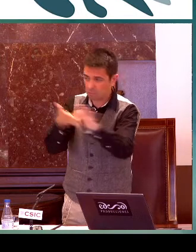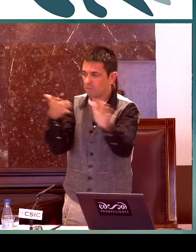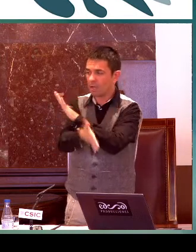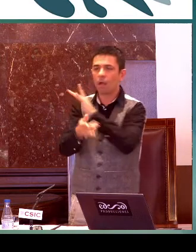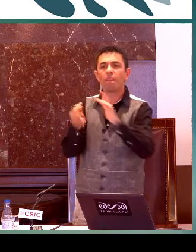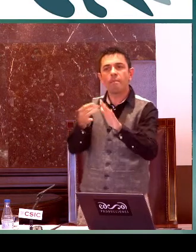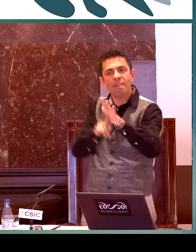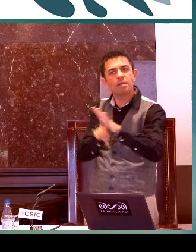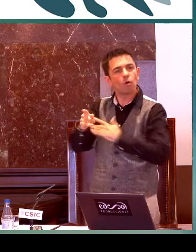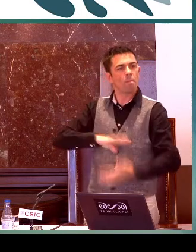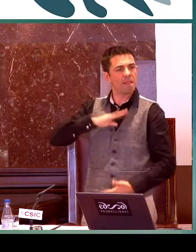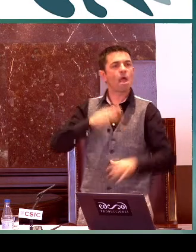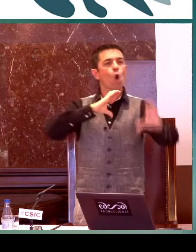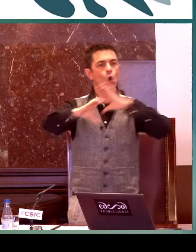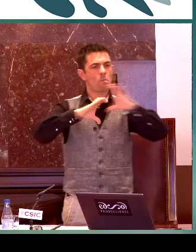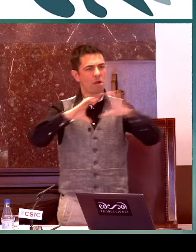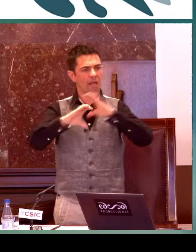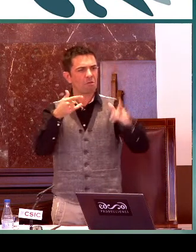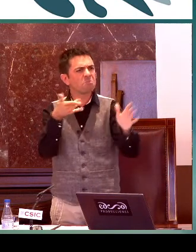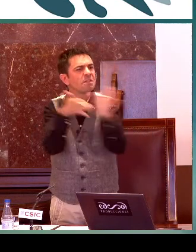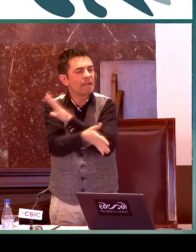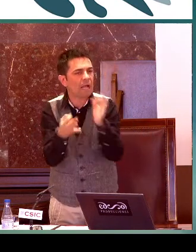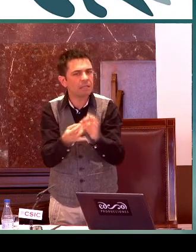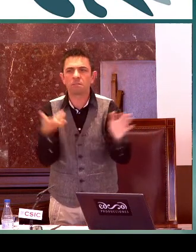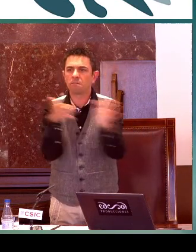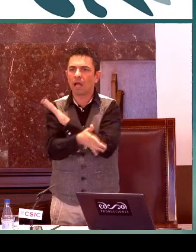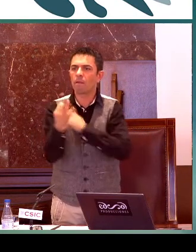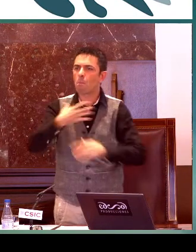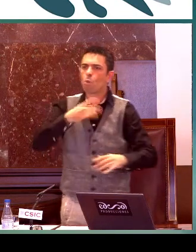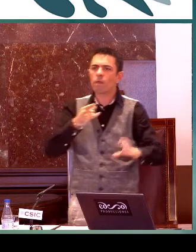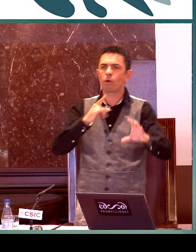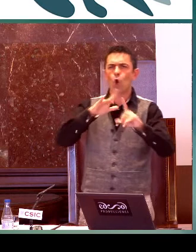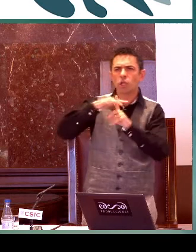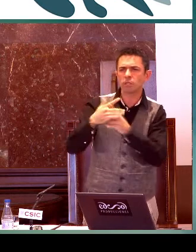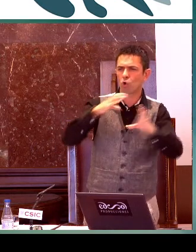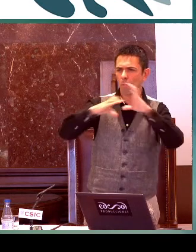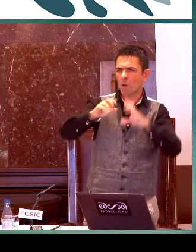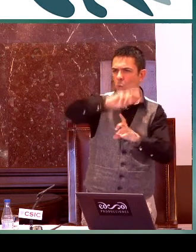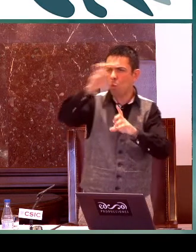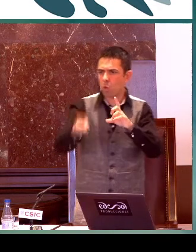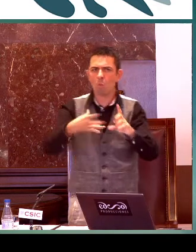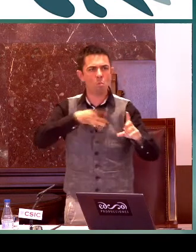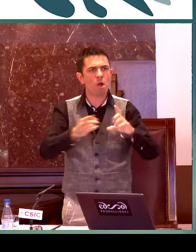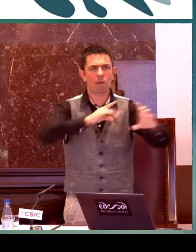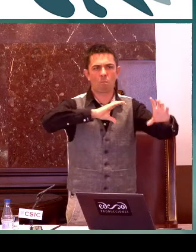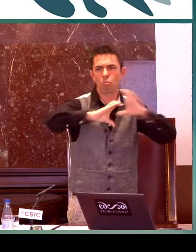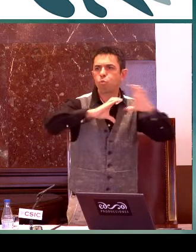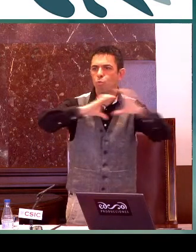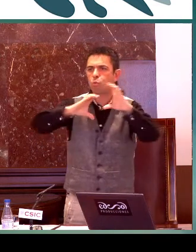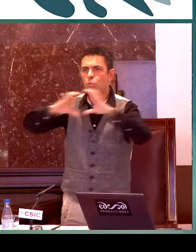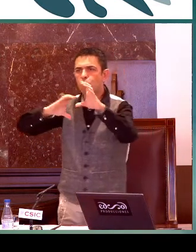área de la lengua de signos. Tienen que desarrollar comunicativamente esa competencia. Son competencias comunicativas